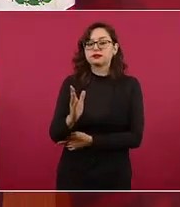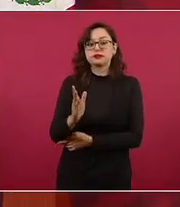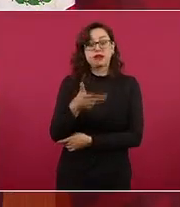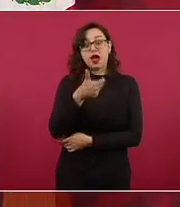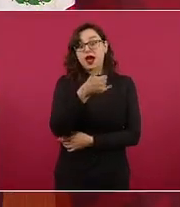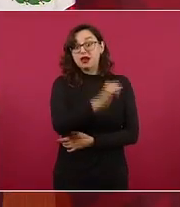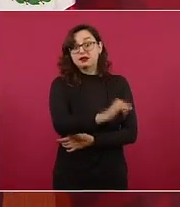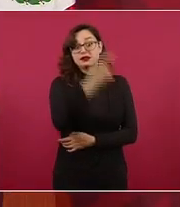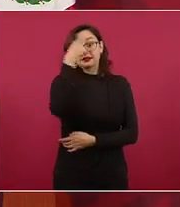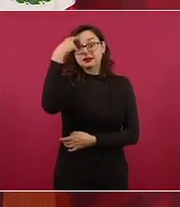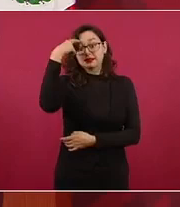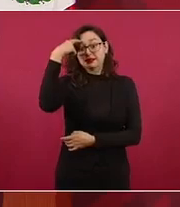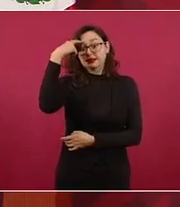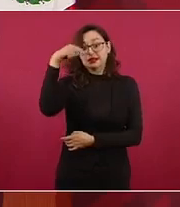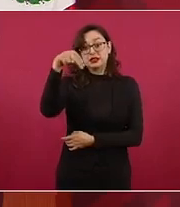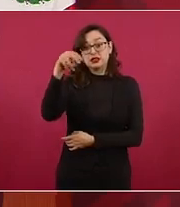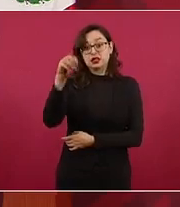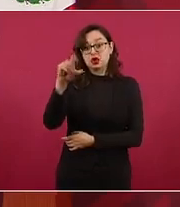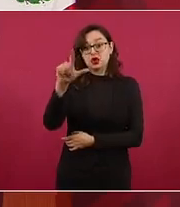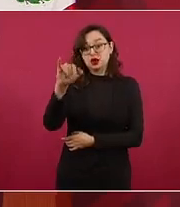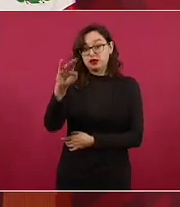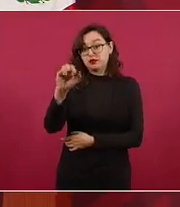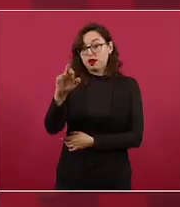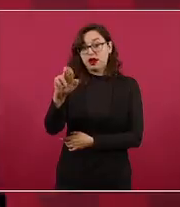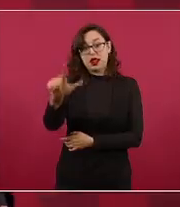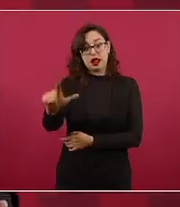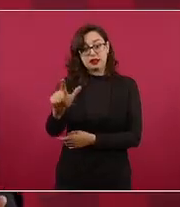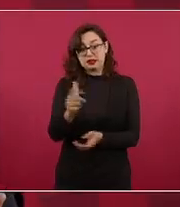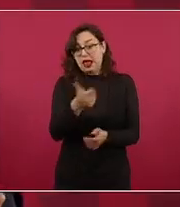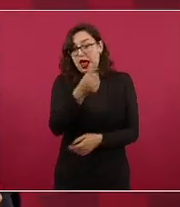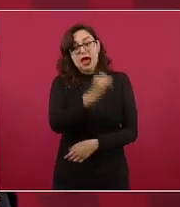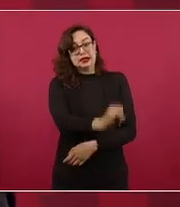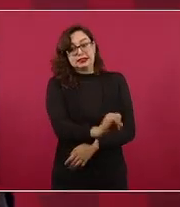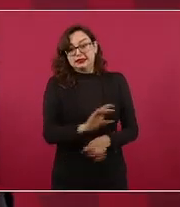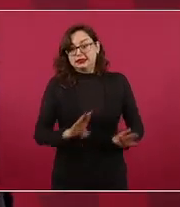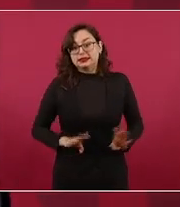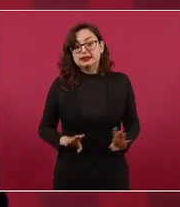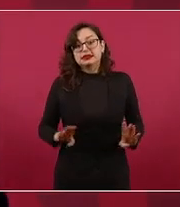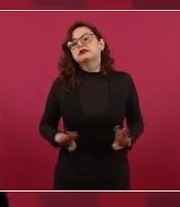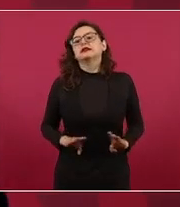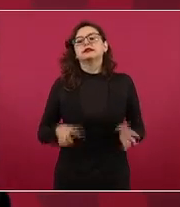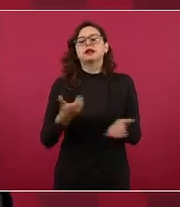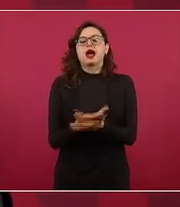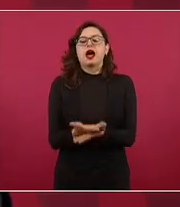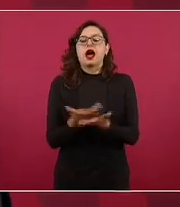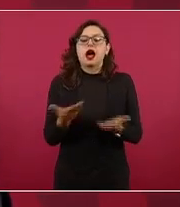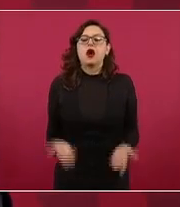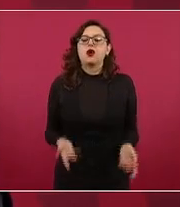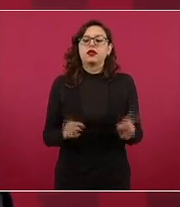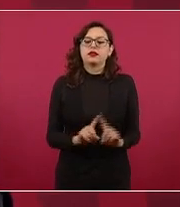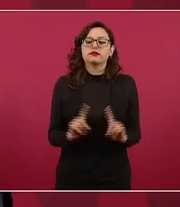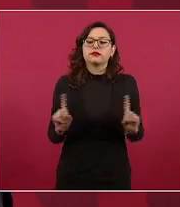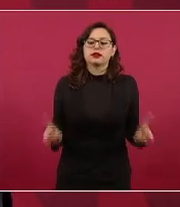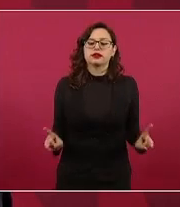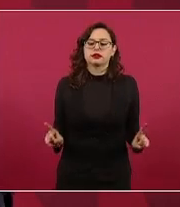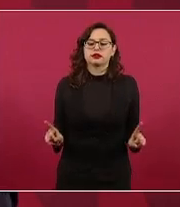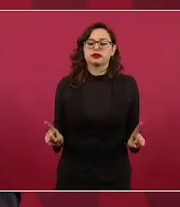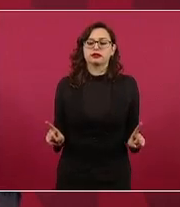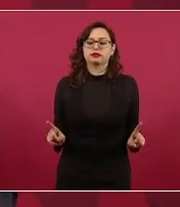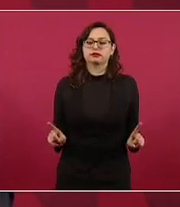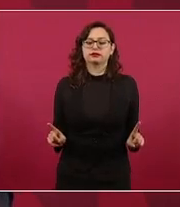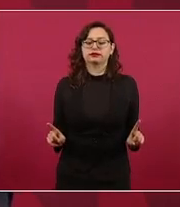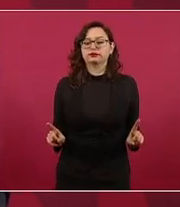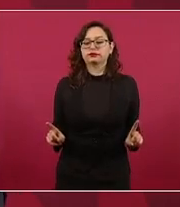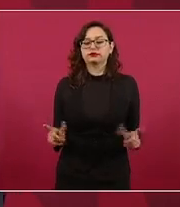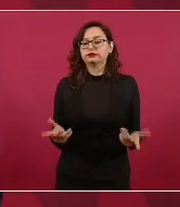que se impuso durante muchos años y que ahora ya no ya es distinto no es